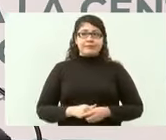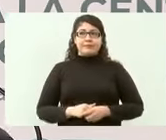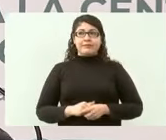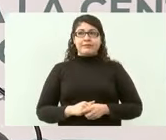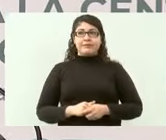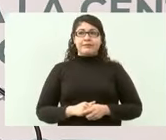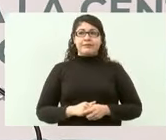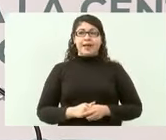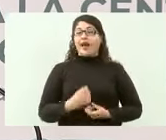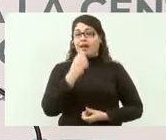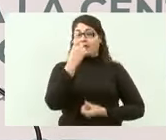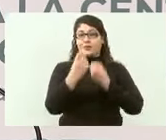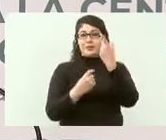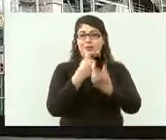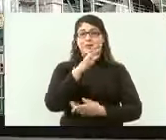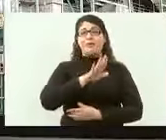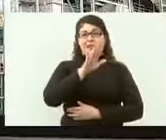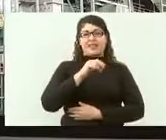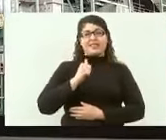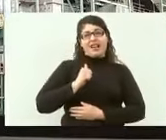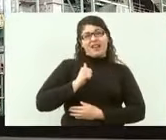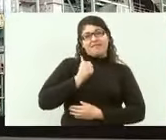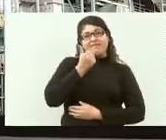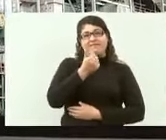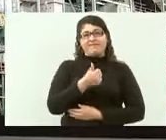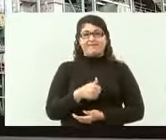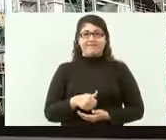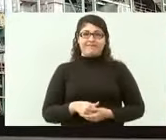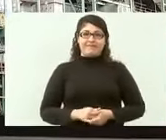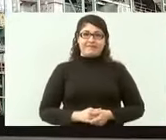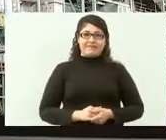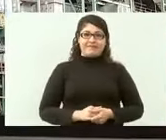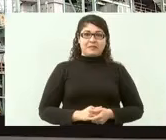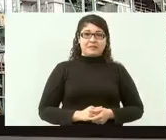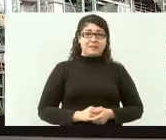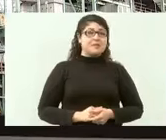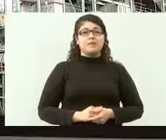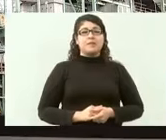aprovecharon de manera